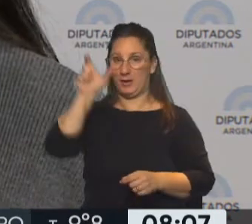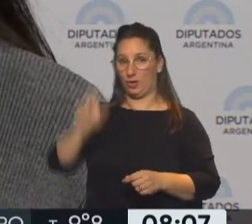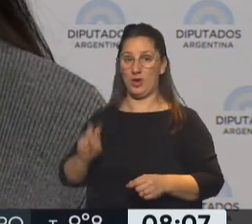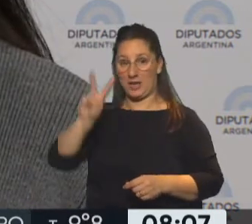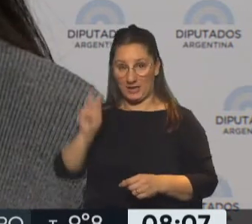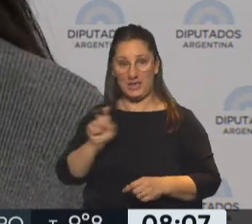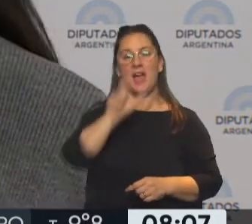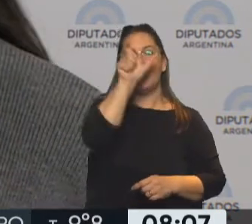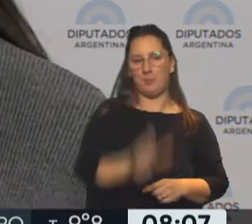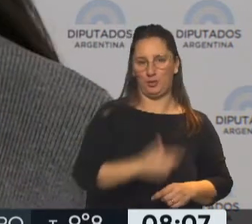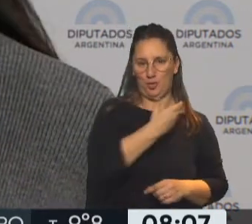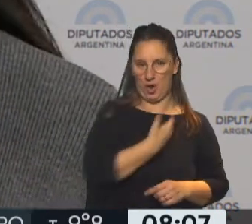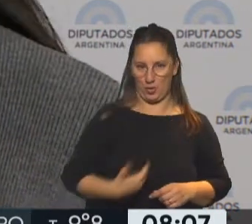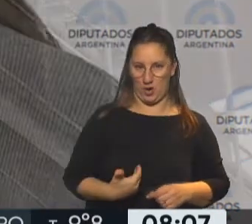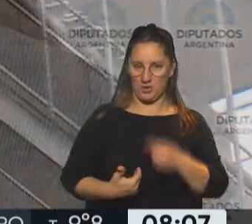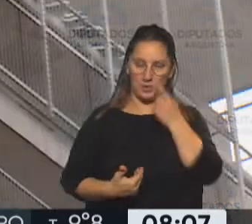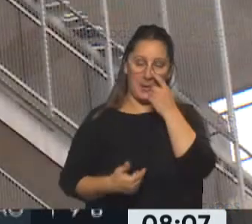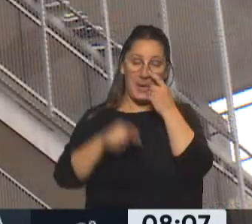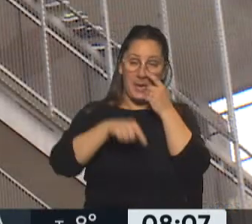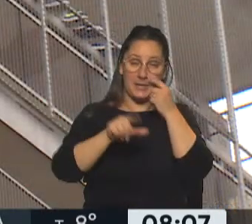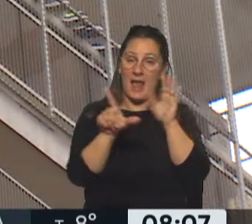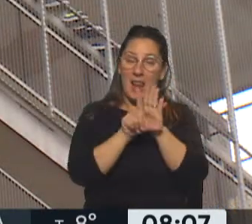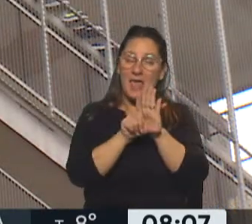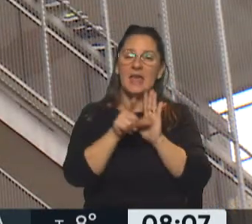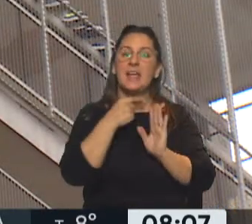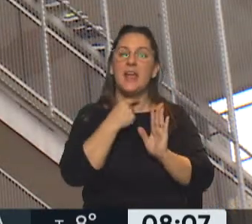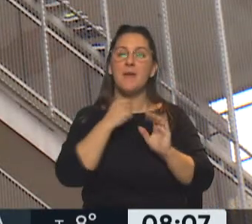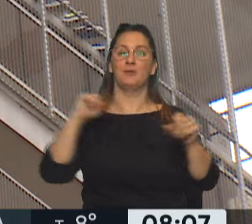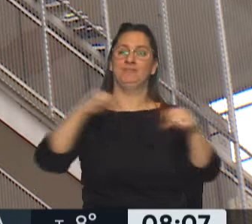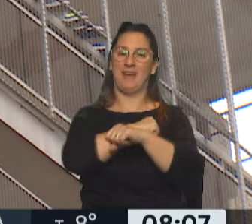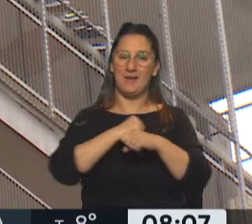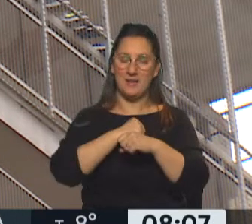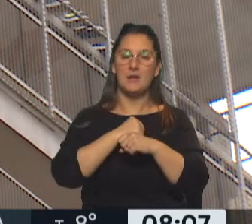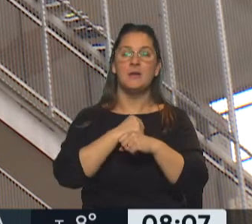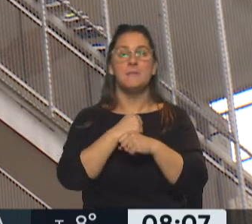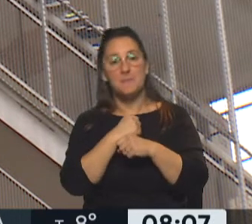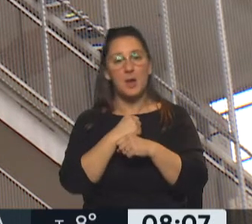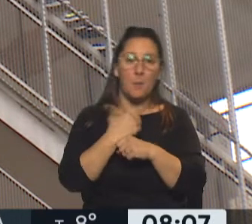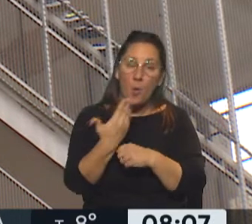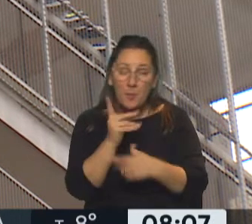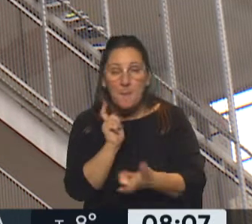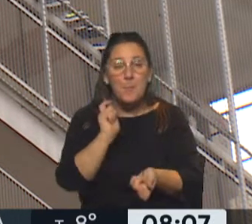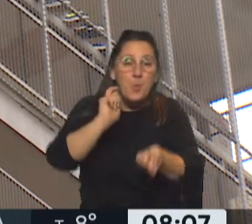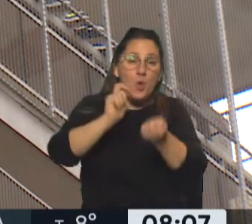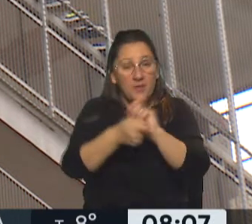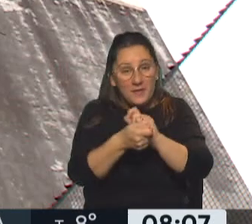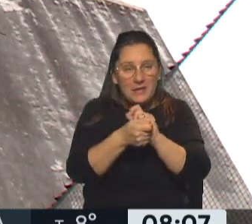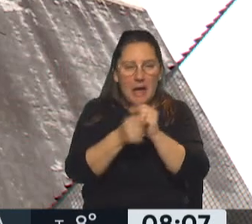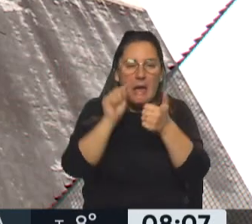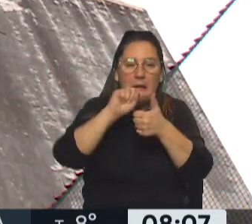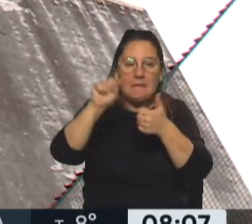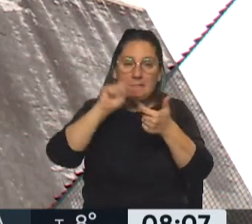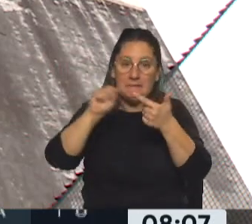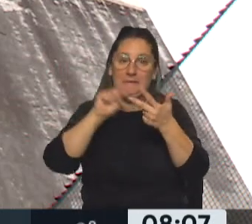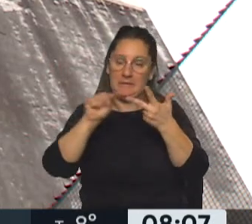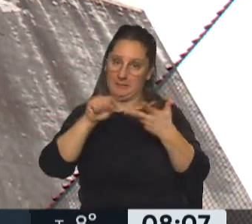propietarios con esta ley que queremos derogar, pero al menos si se puede modificar esas partes que son